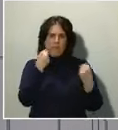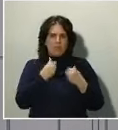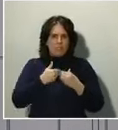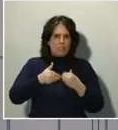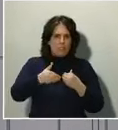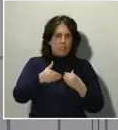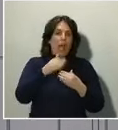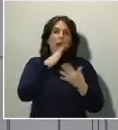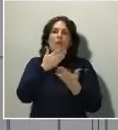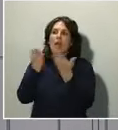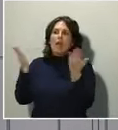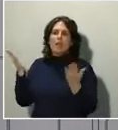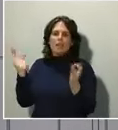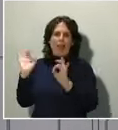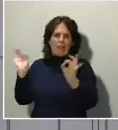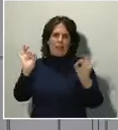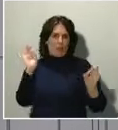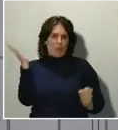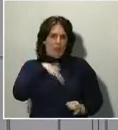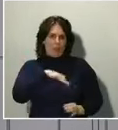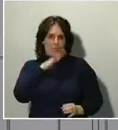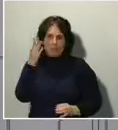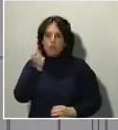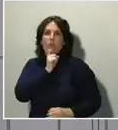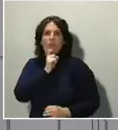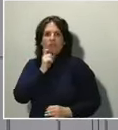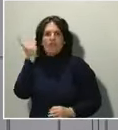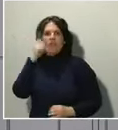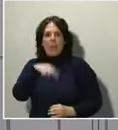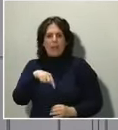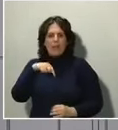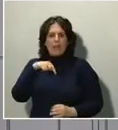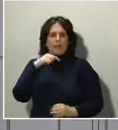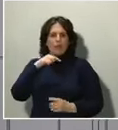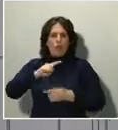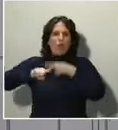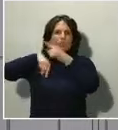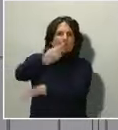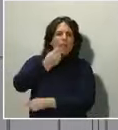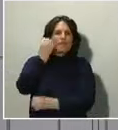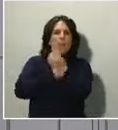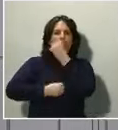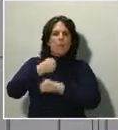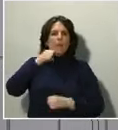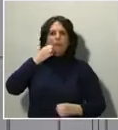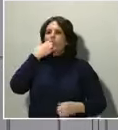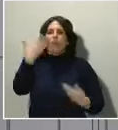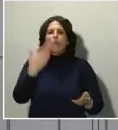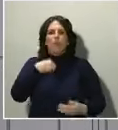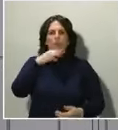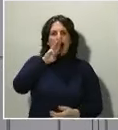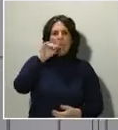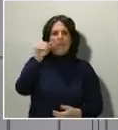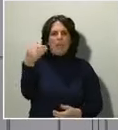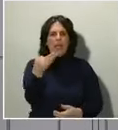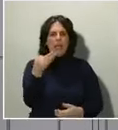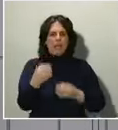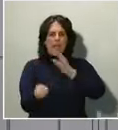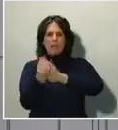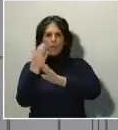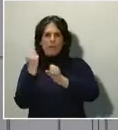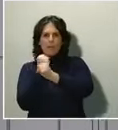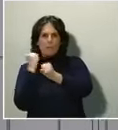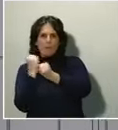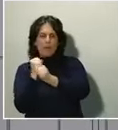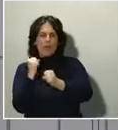el choque y las consecuencias económicas en el Producto Interior Bruto y en la creación de empleo o la destrucción